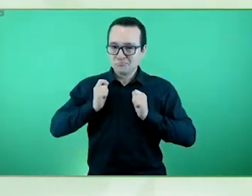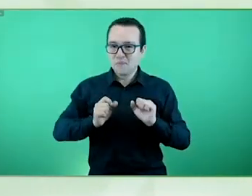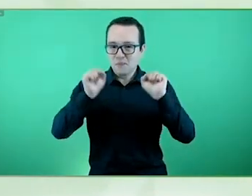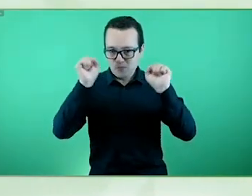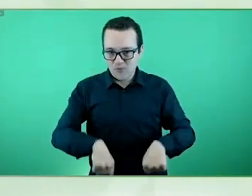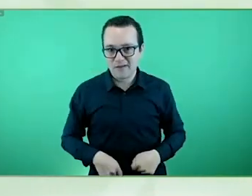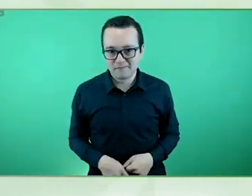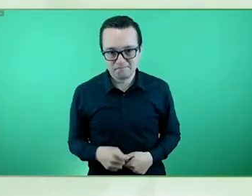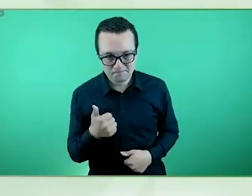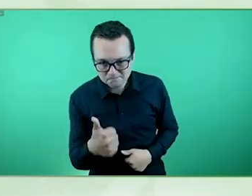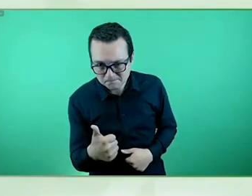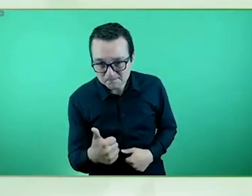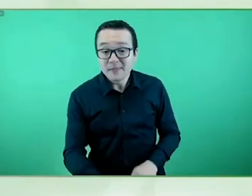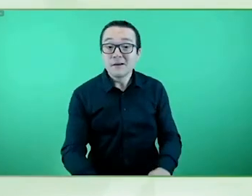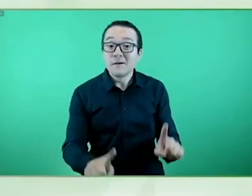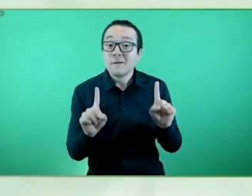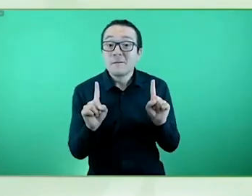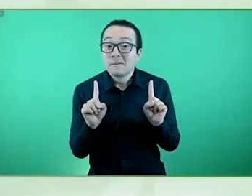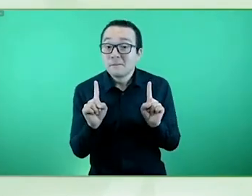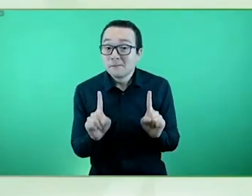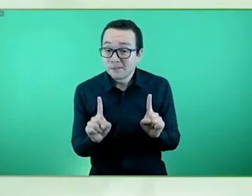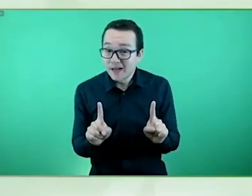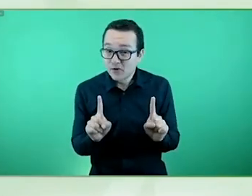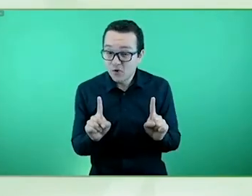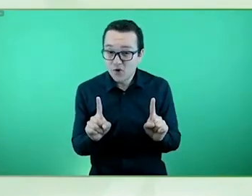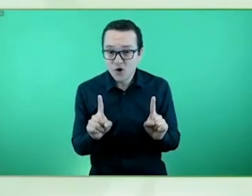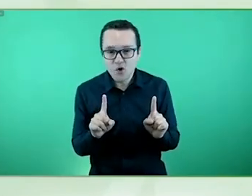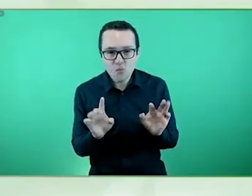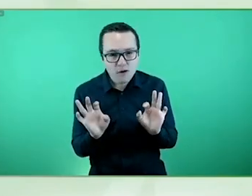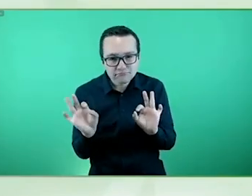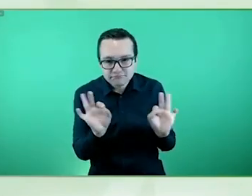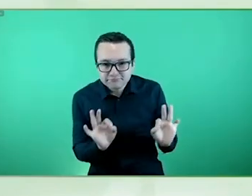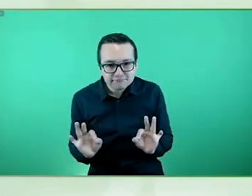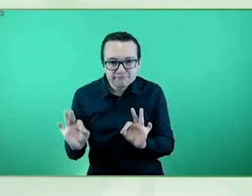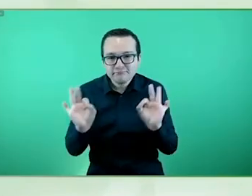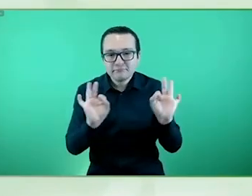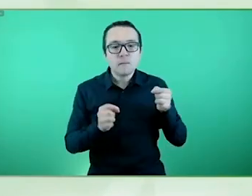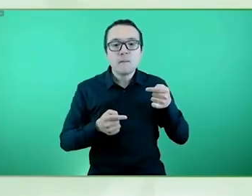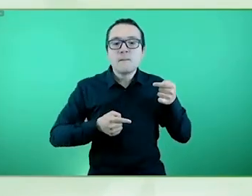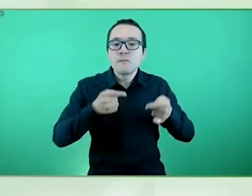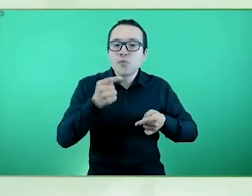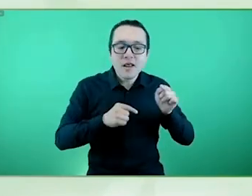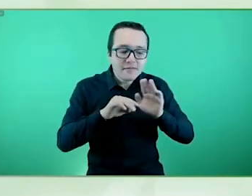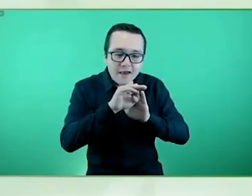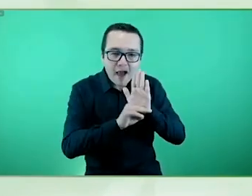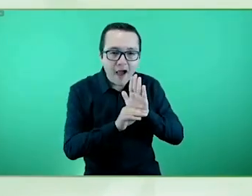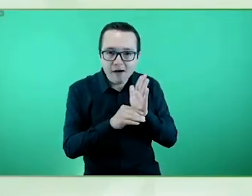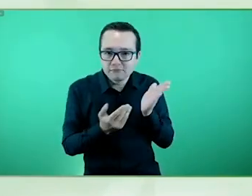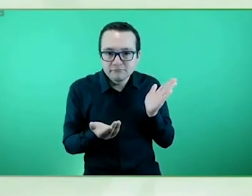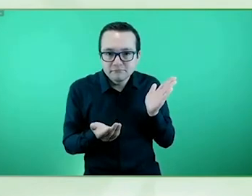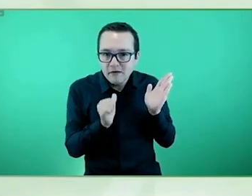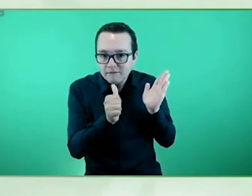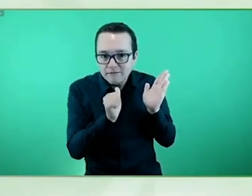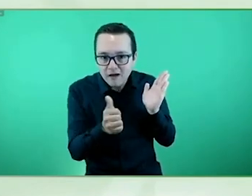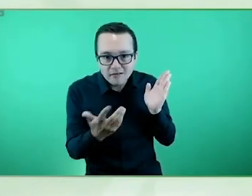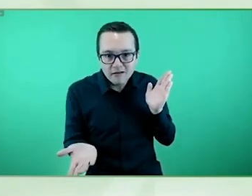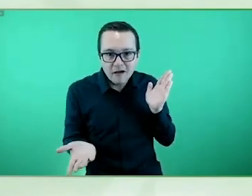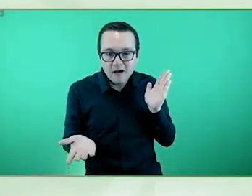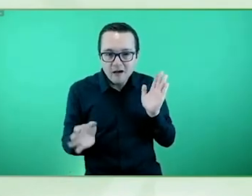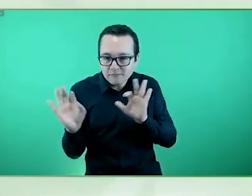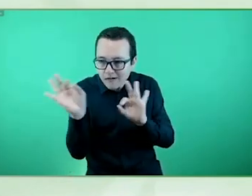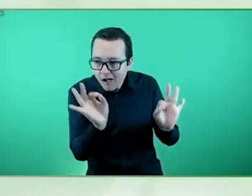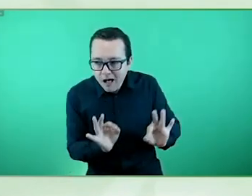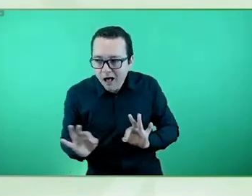pero la falta de coordinación y de políticas concretas la verdad es que hacen que el porcentaje de participación